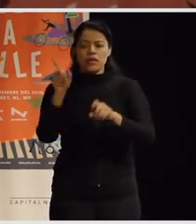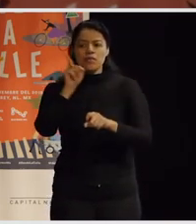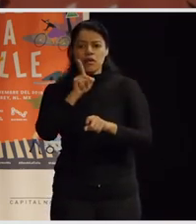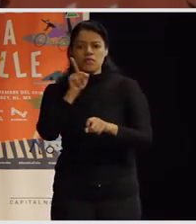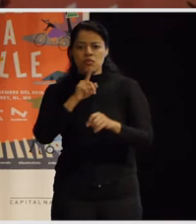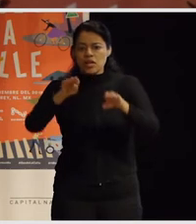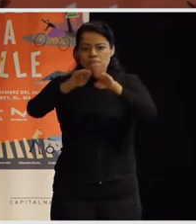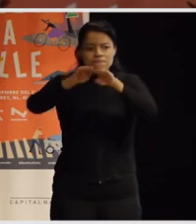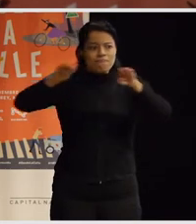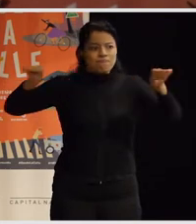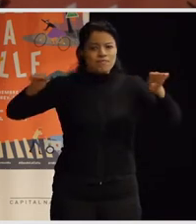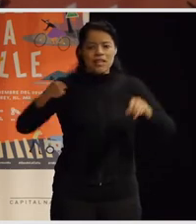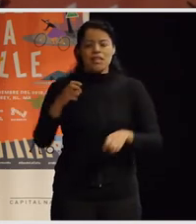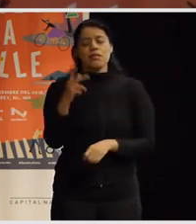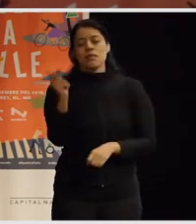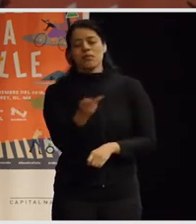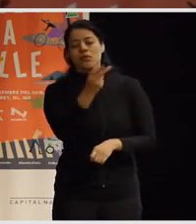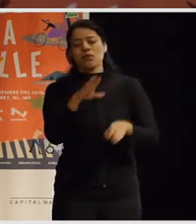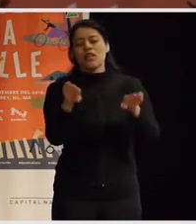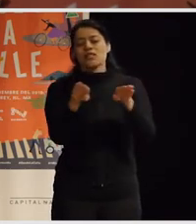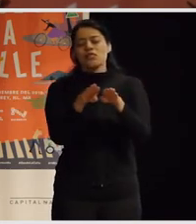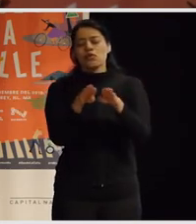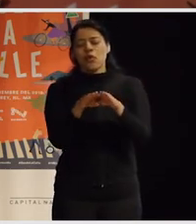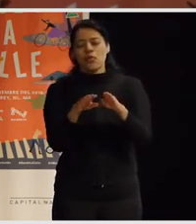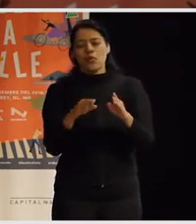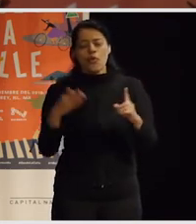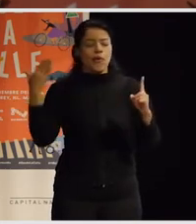mi pregunta es cómo alcanzan a este…